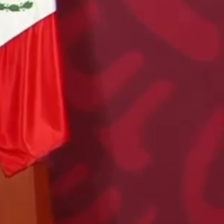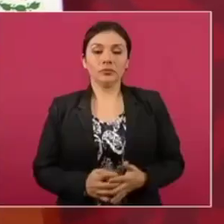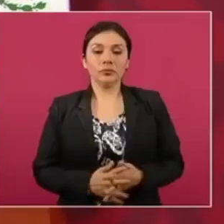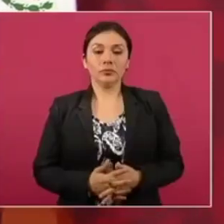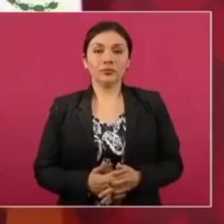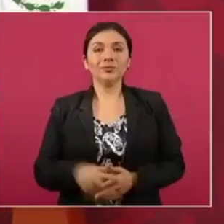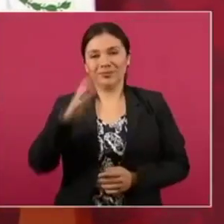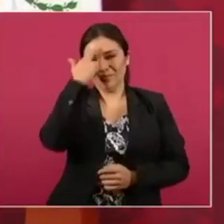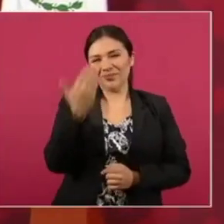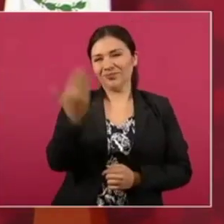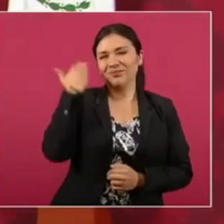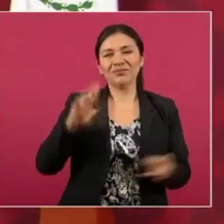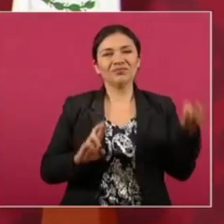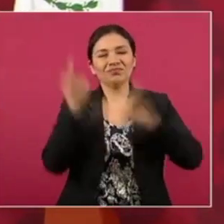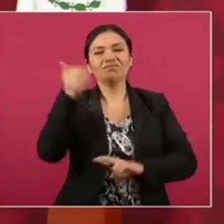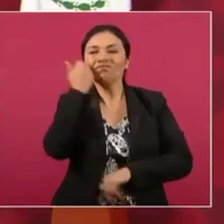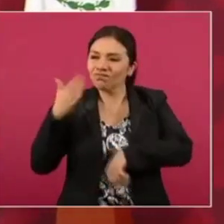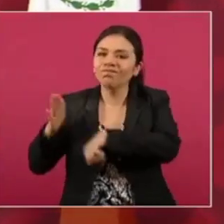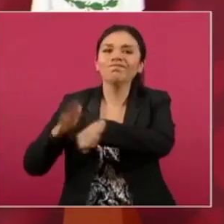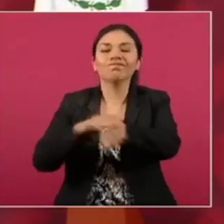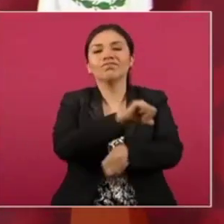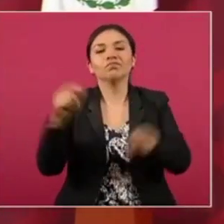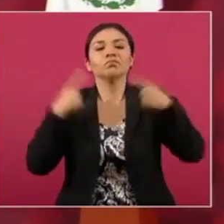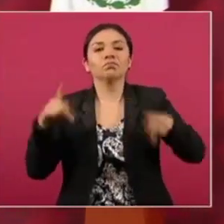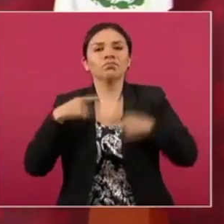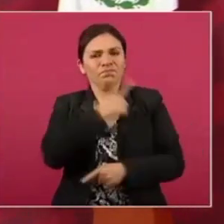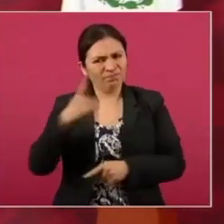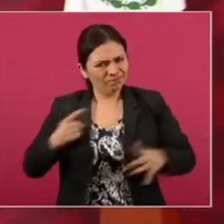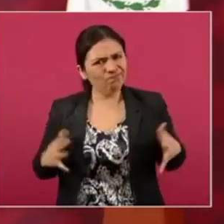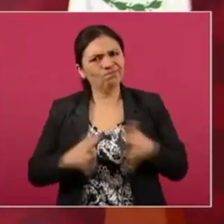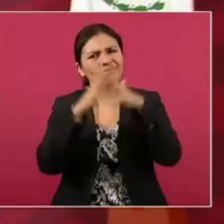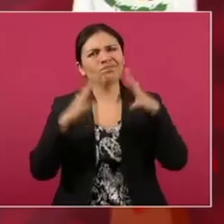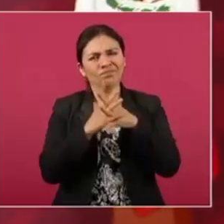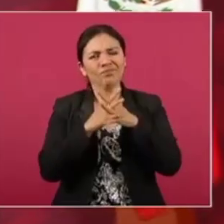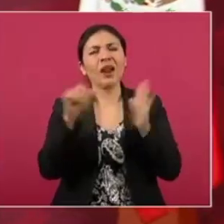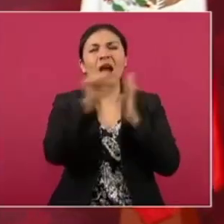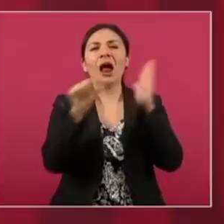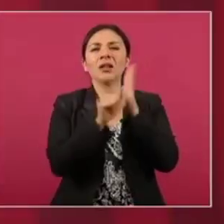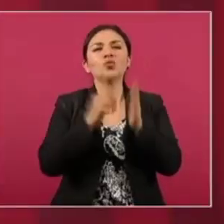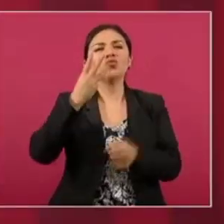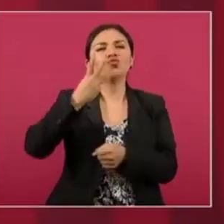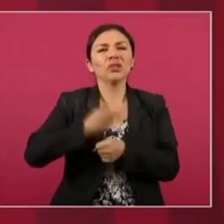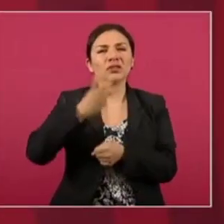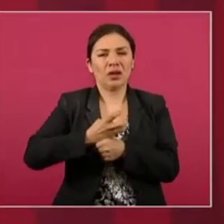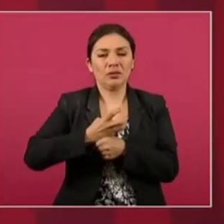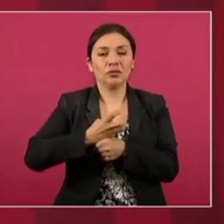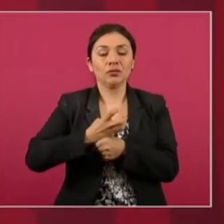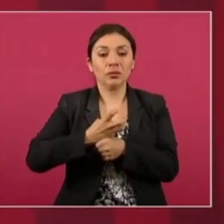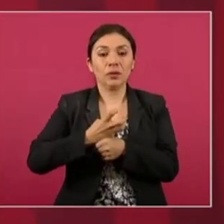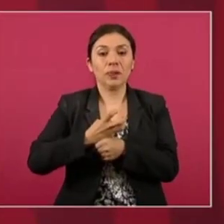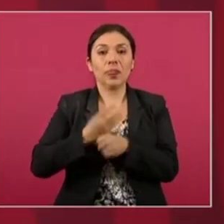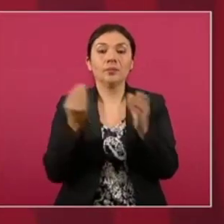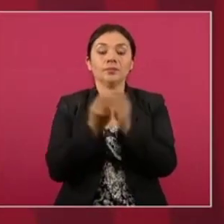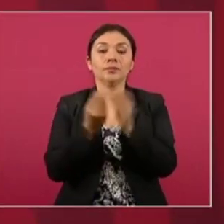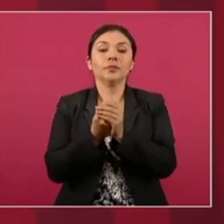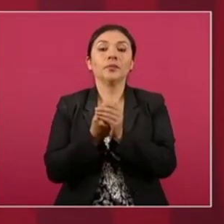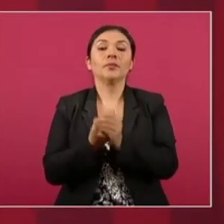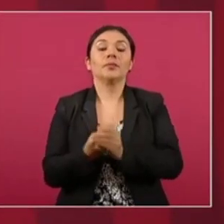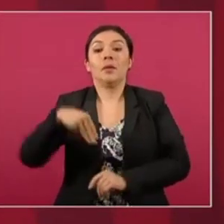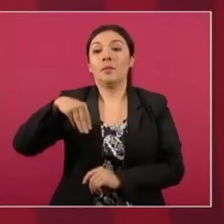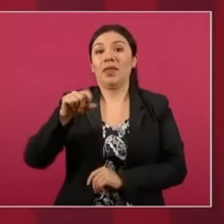armas, en el artículo tercero, Madero